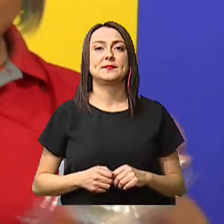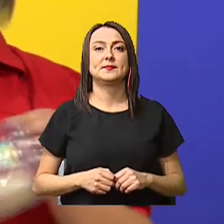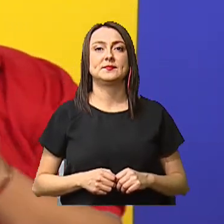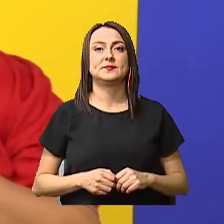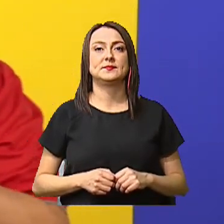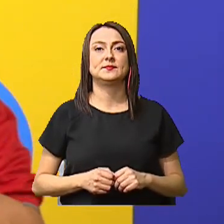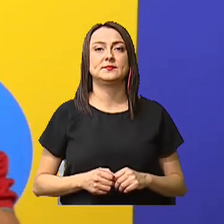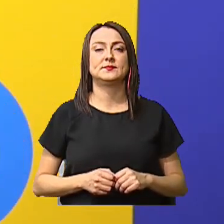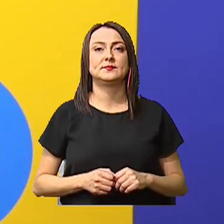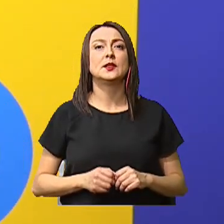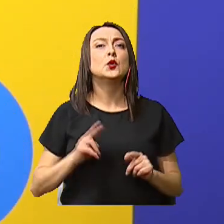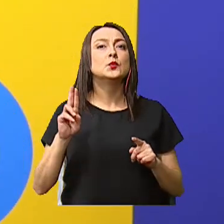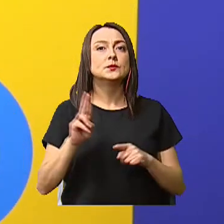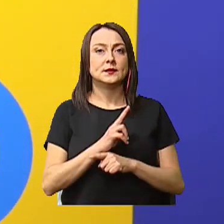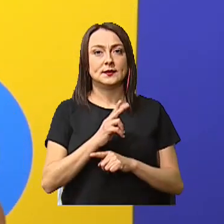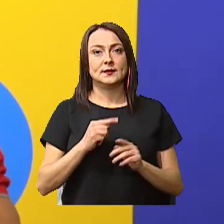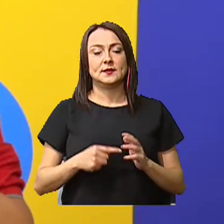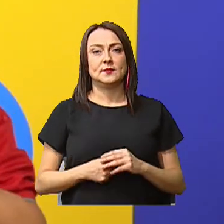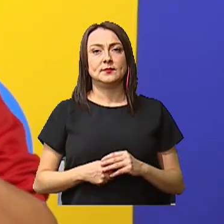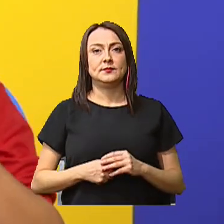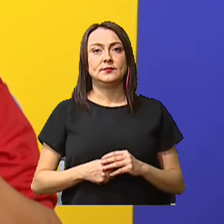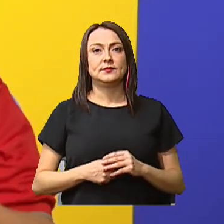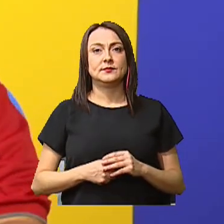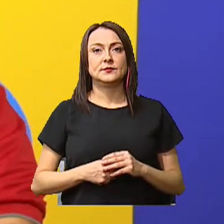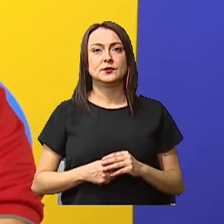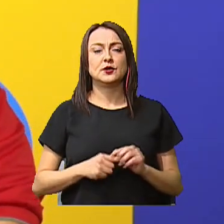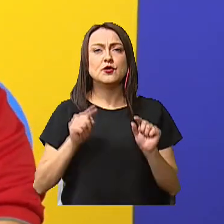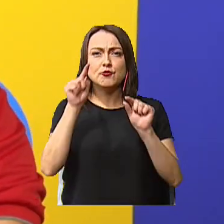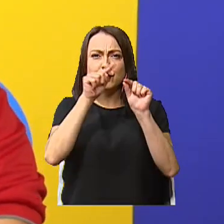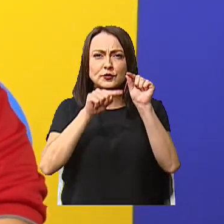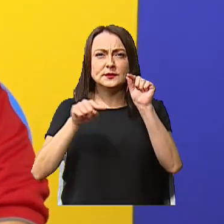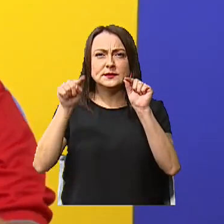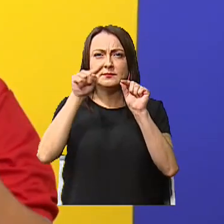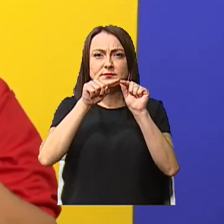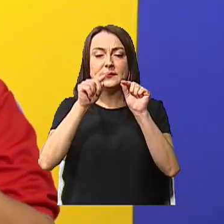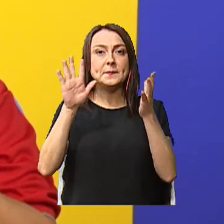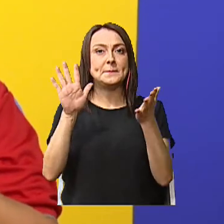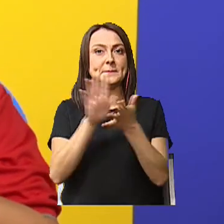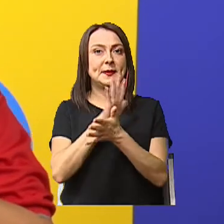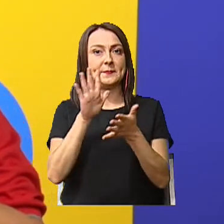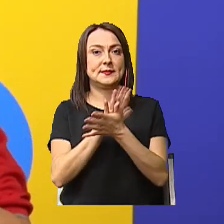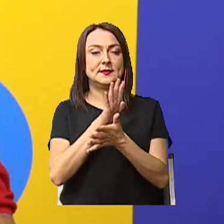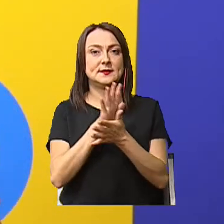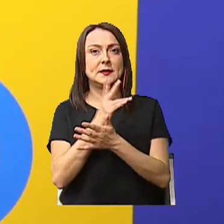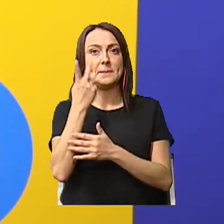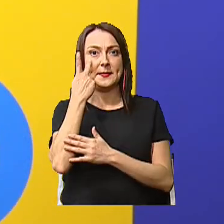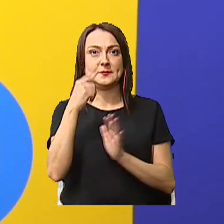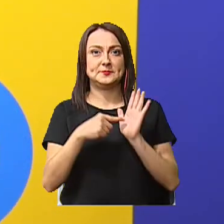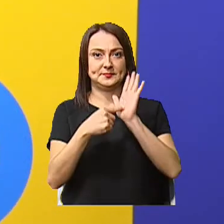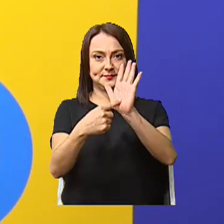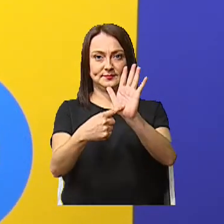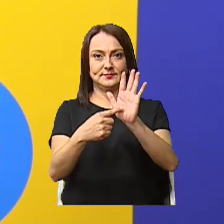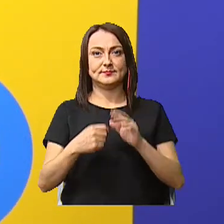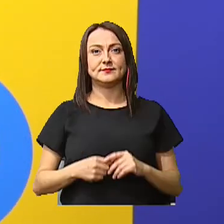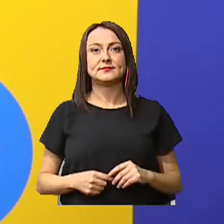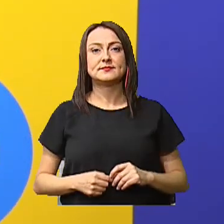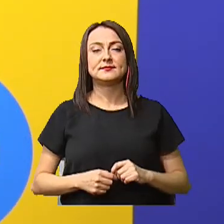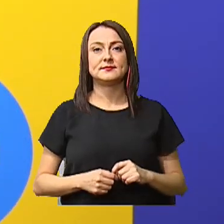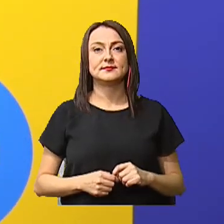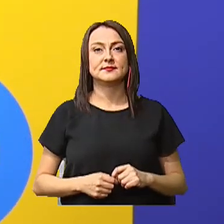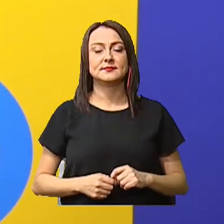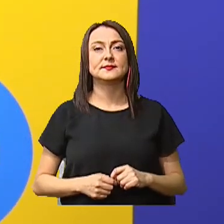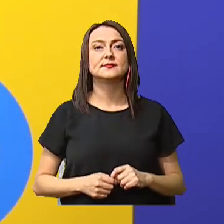Vamos a utilizar rollitos de papel Vean ustedes Rollitos de papel